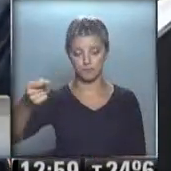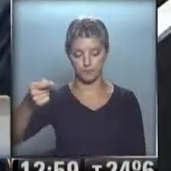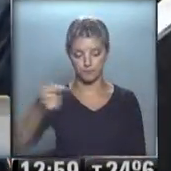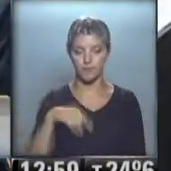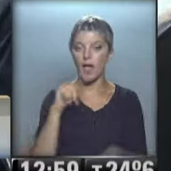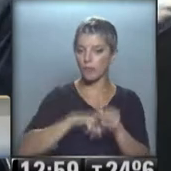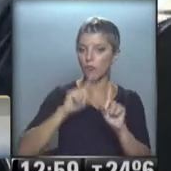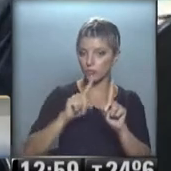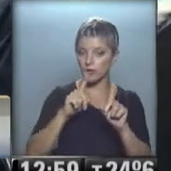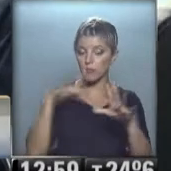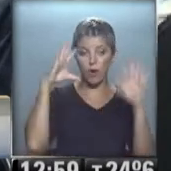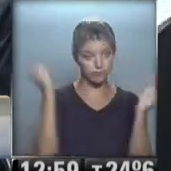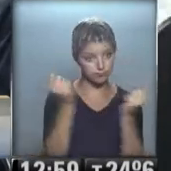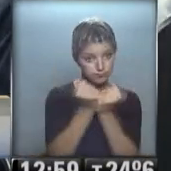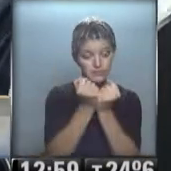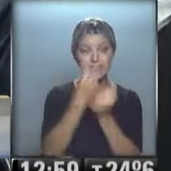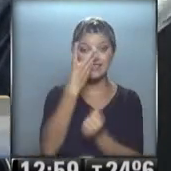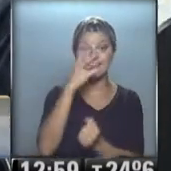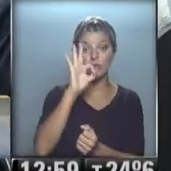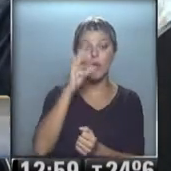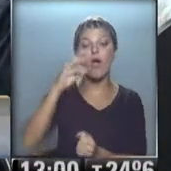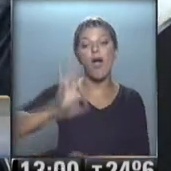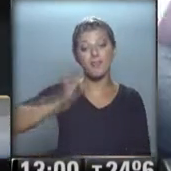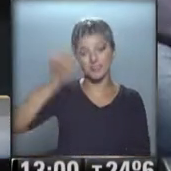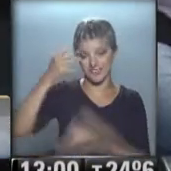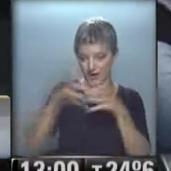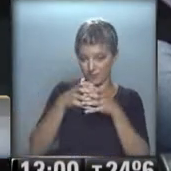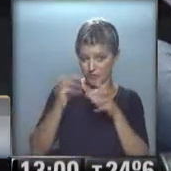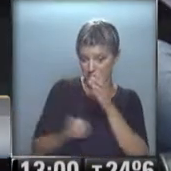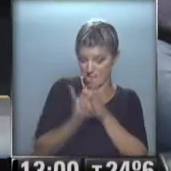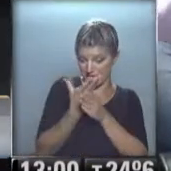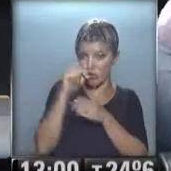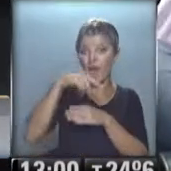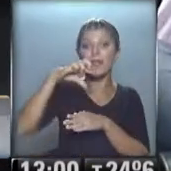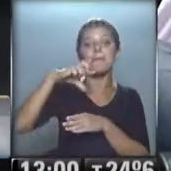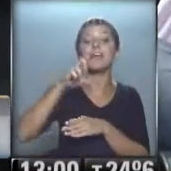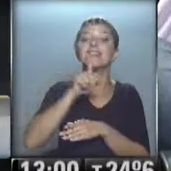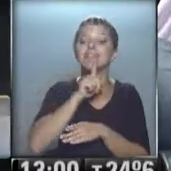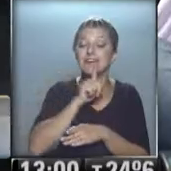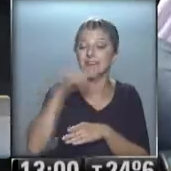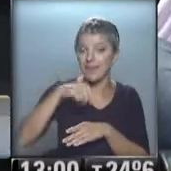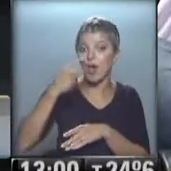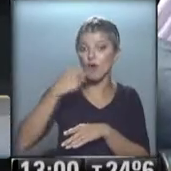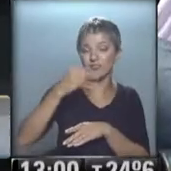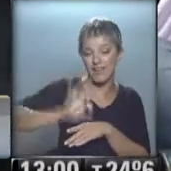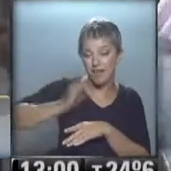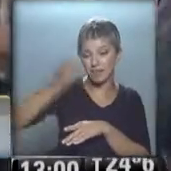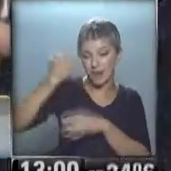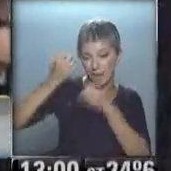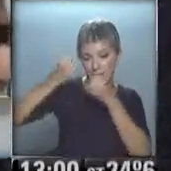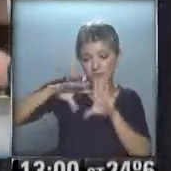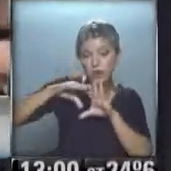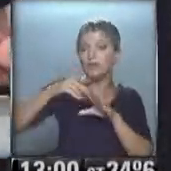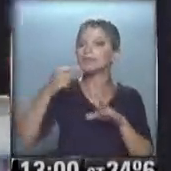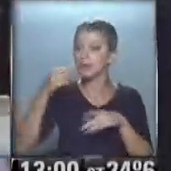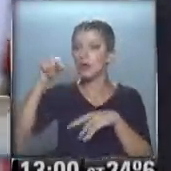Coincidiendo con la celebración de sus 34 años de existencia, el PT, que lleva 11 años en el poder, instó a continuar el